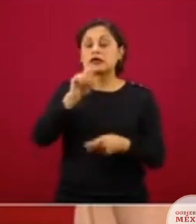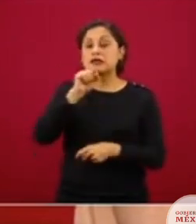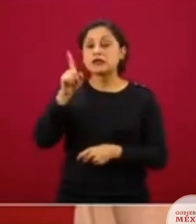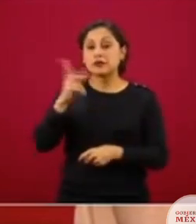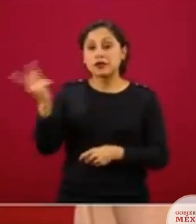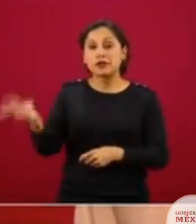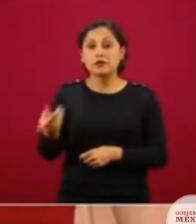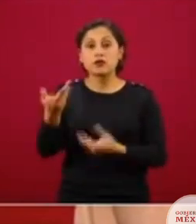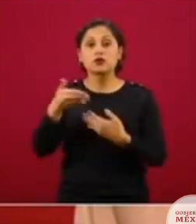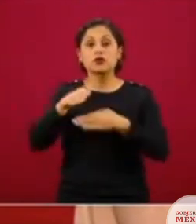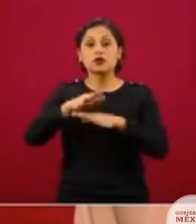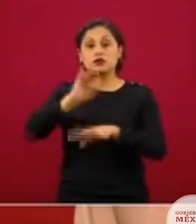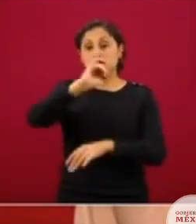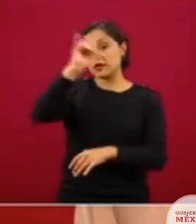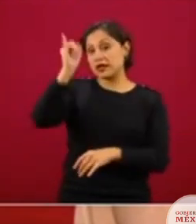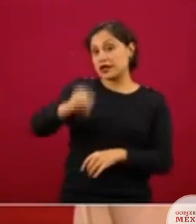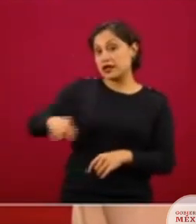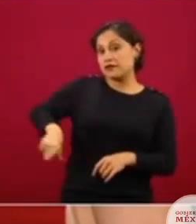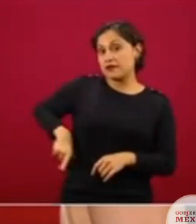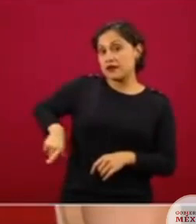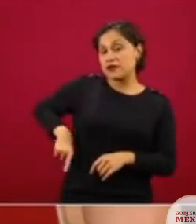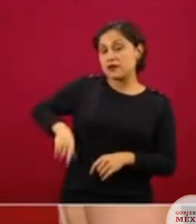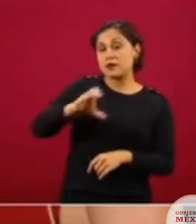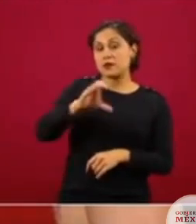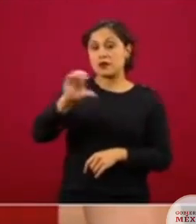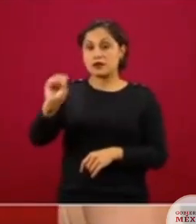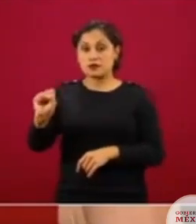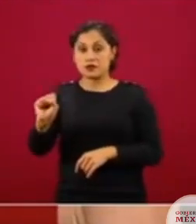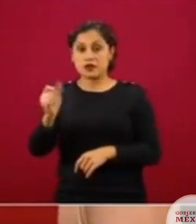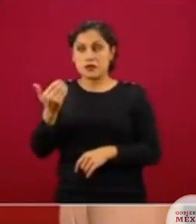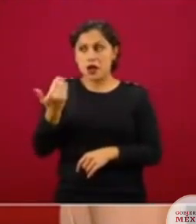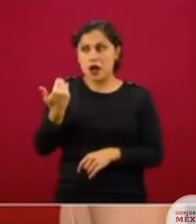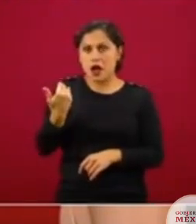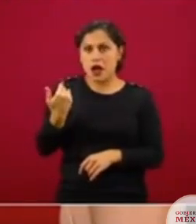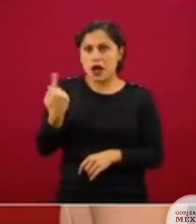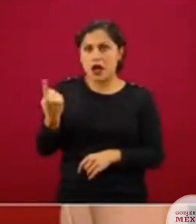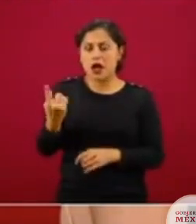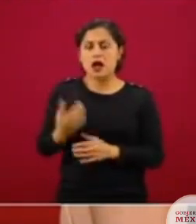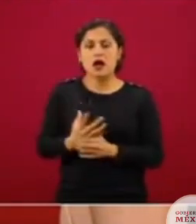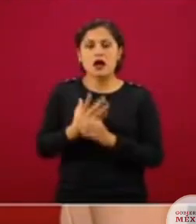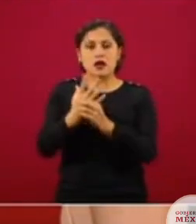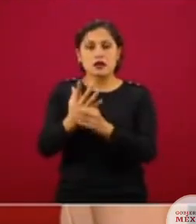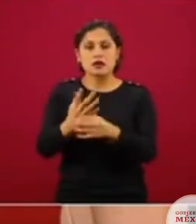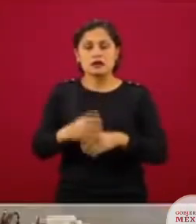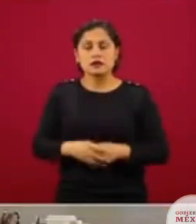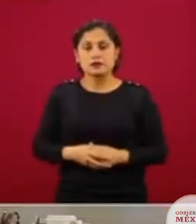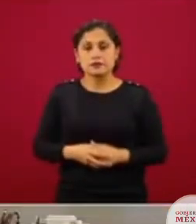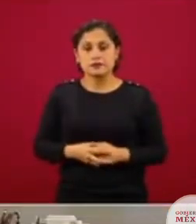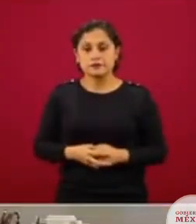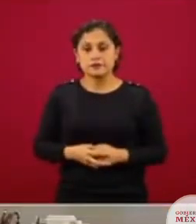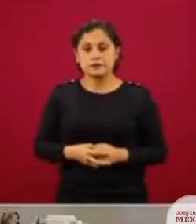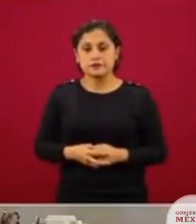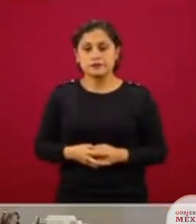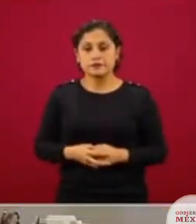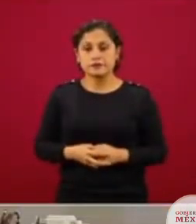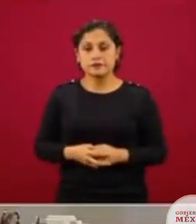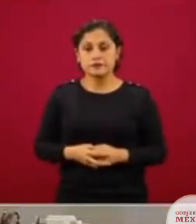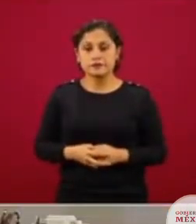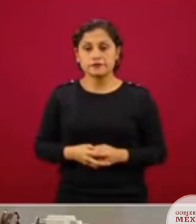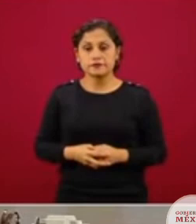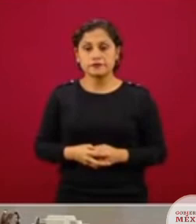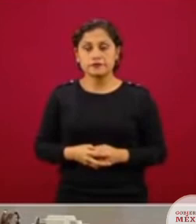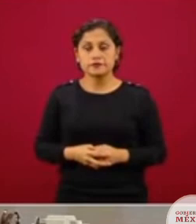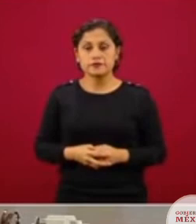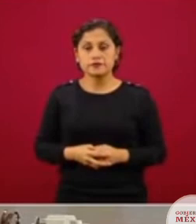que comentó la jefa de gobierno Claudia Sheinbaum hace un rato, dijo que muy probablemente podría